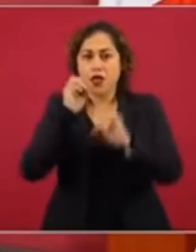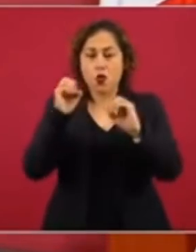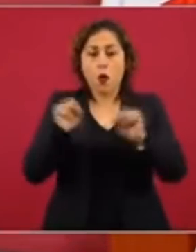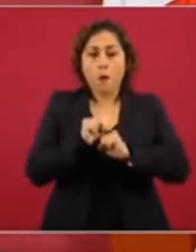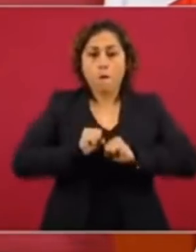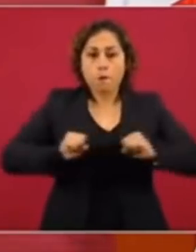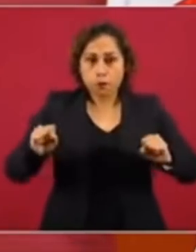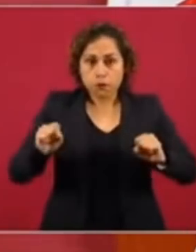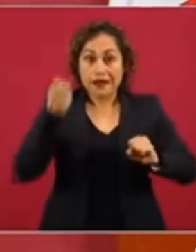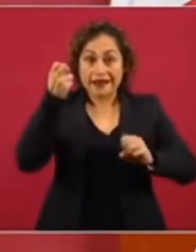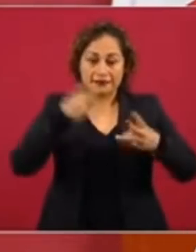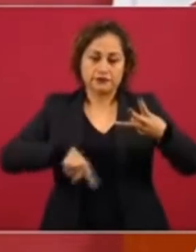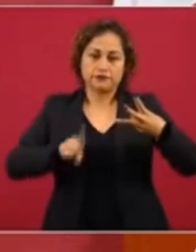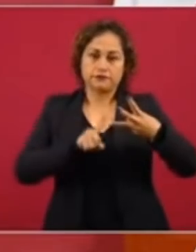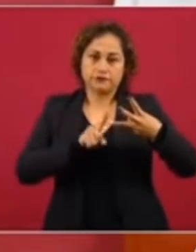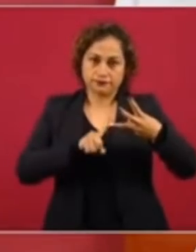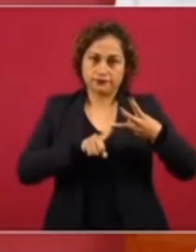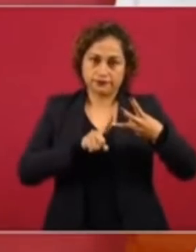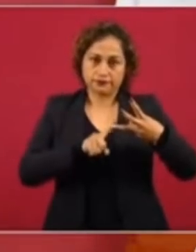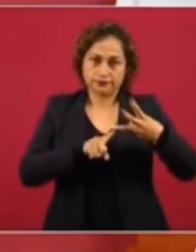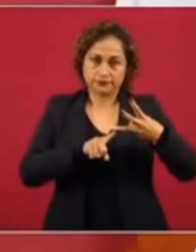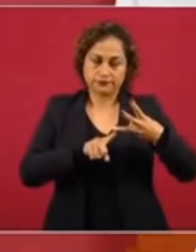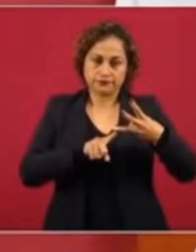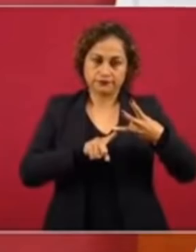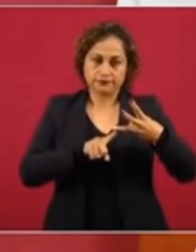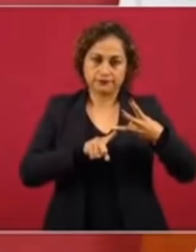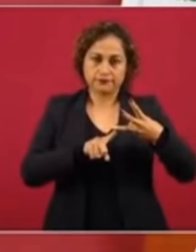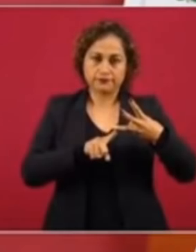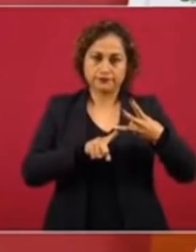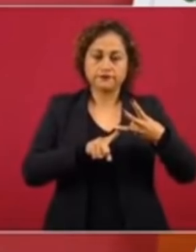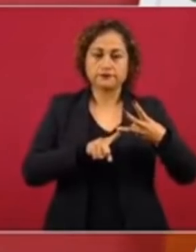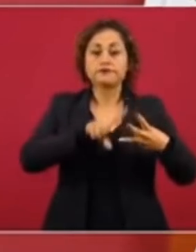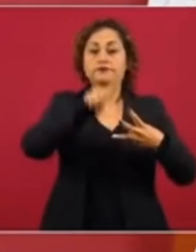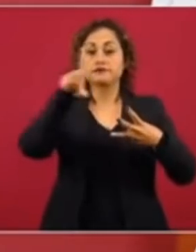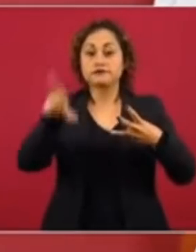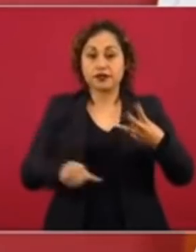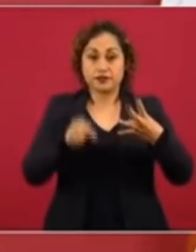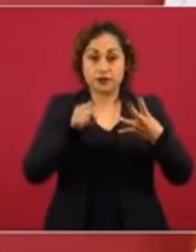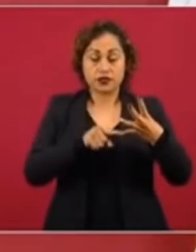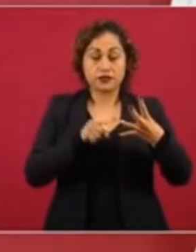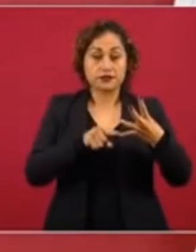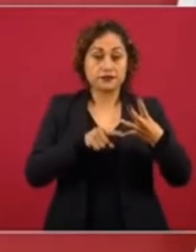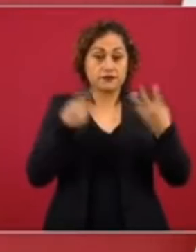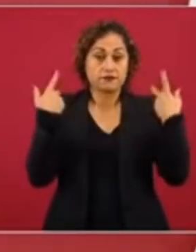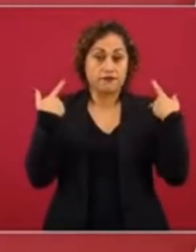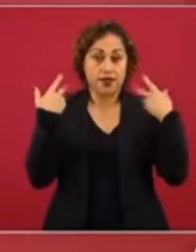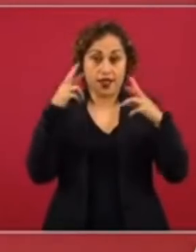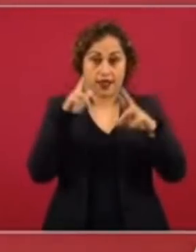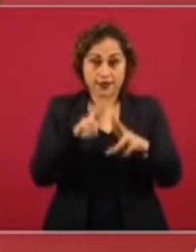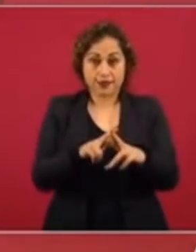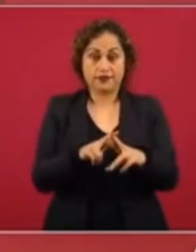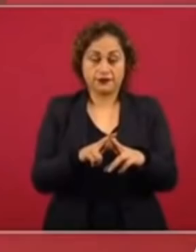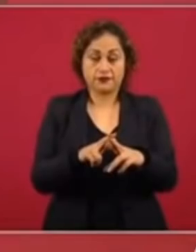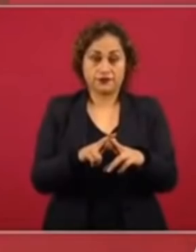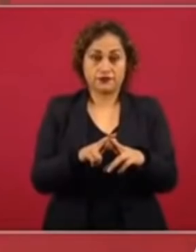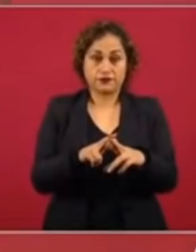un tercer grupo. Luego, los maestros, como se va a ir